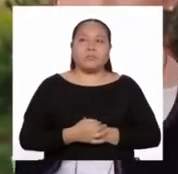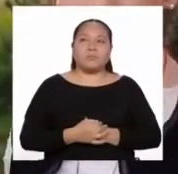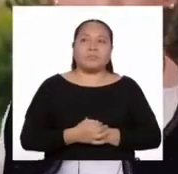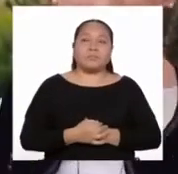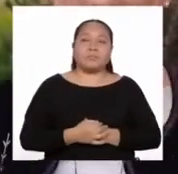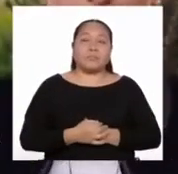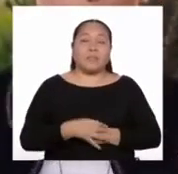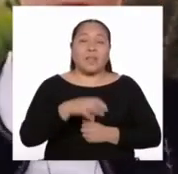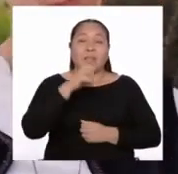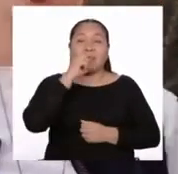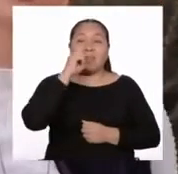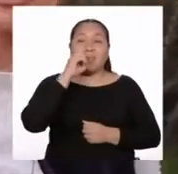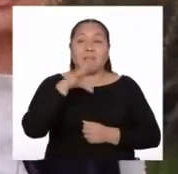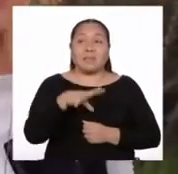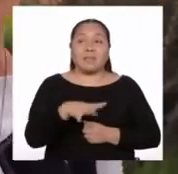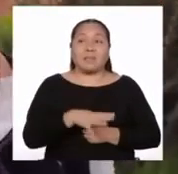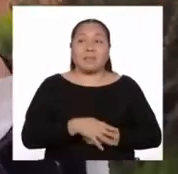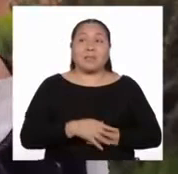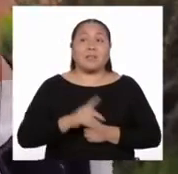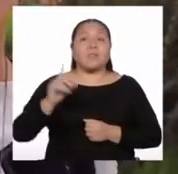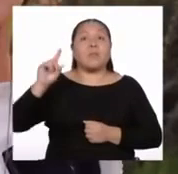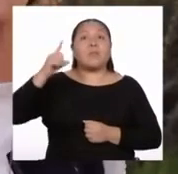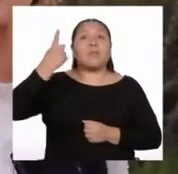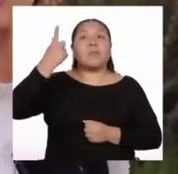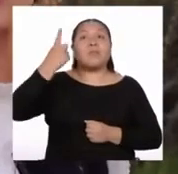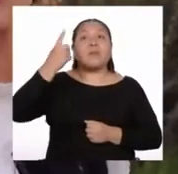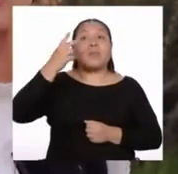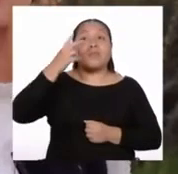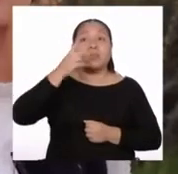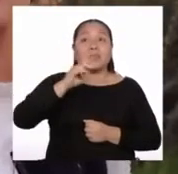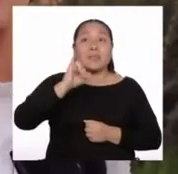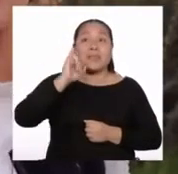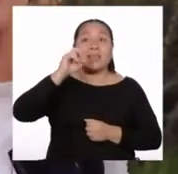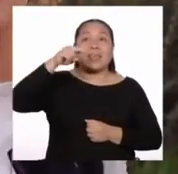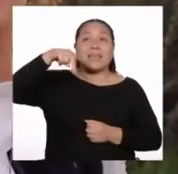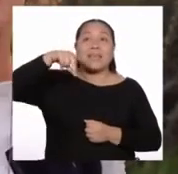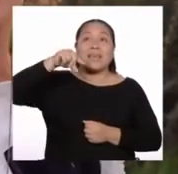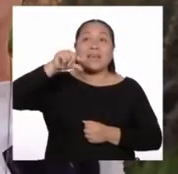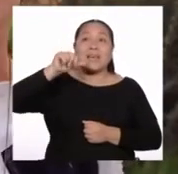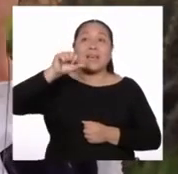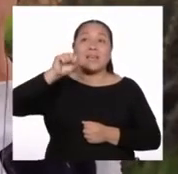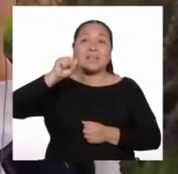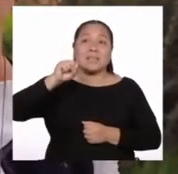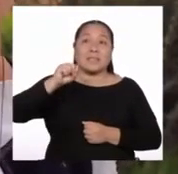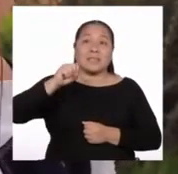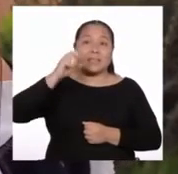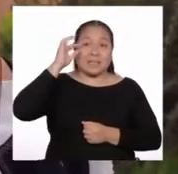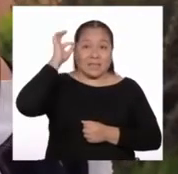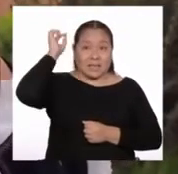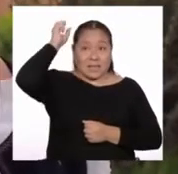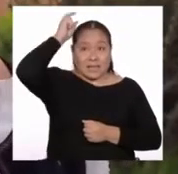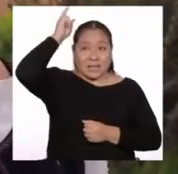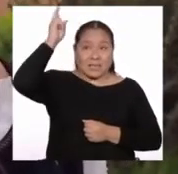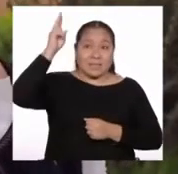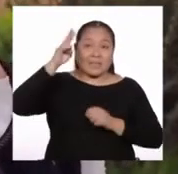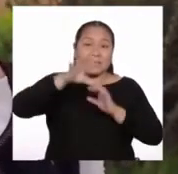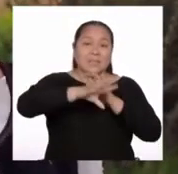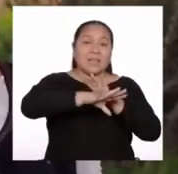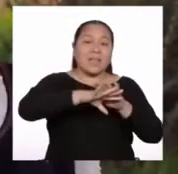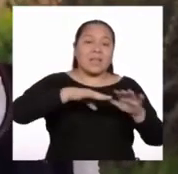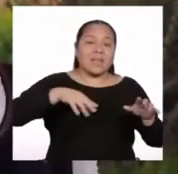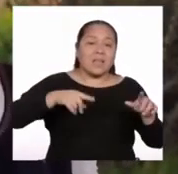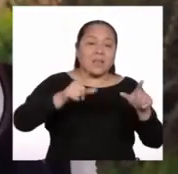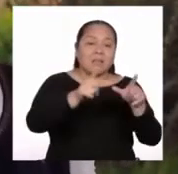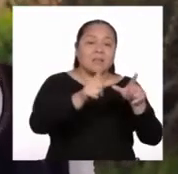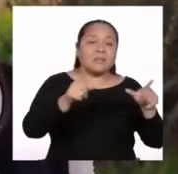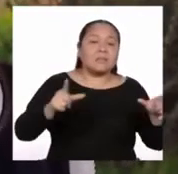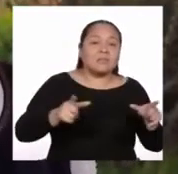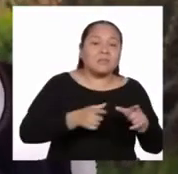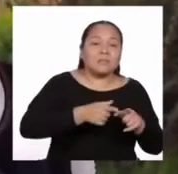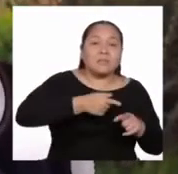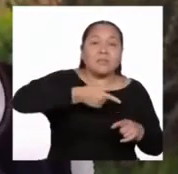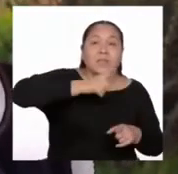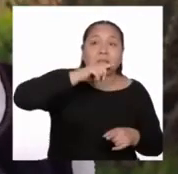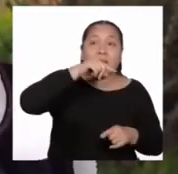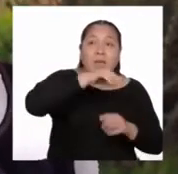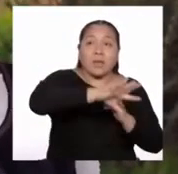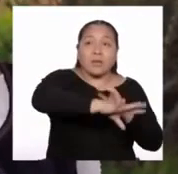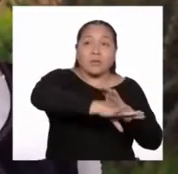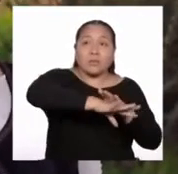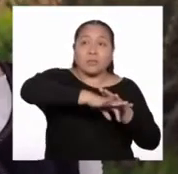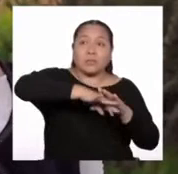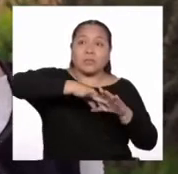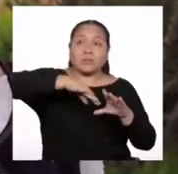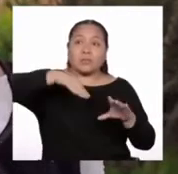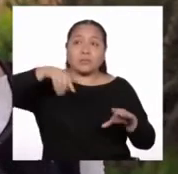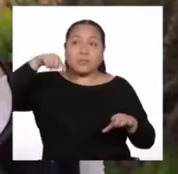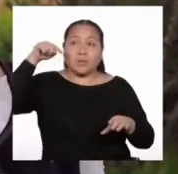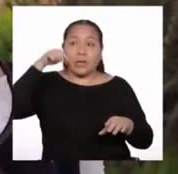Dicen que los primeros ingas salieron de la laguna Titicaca y Tiahuanaco y entraron a Tambutoco. De allí